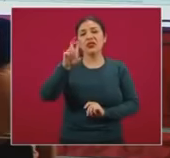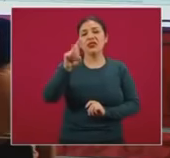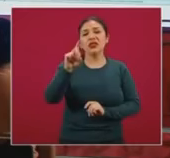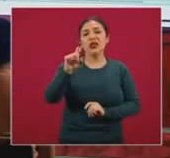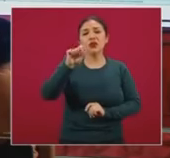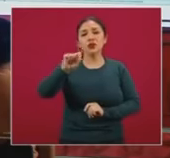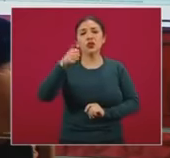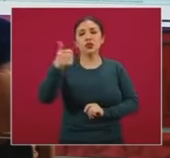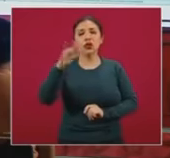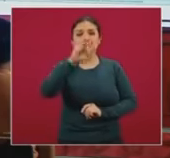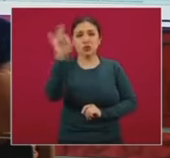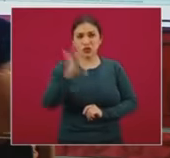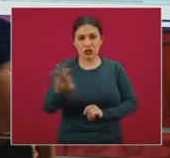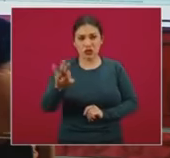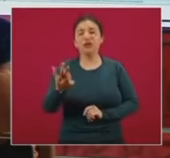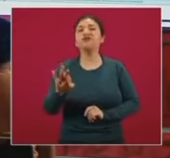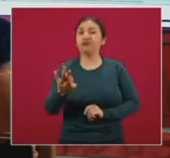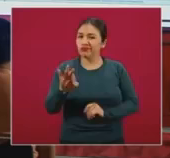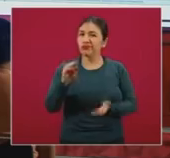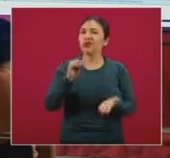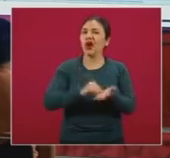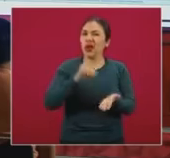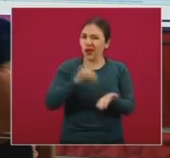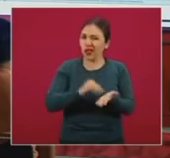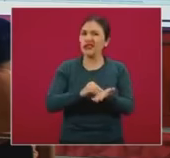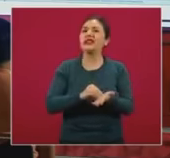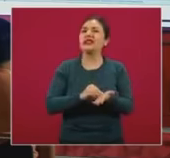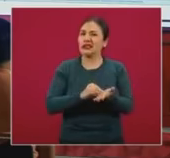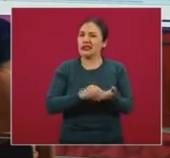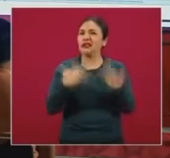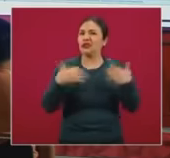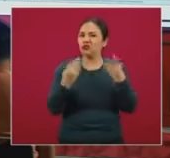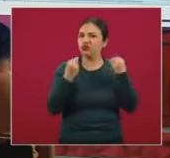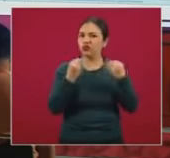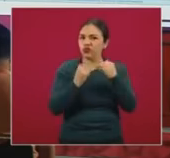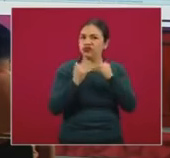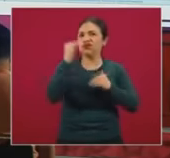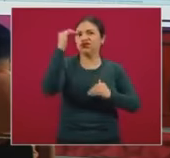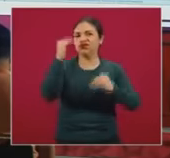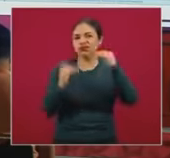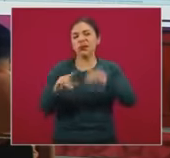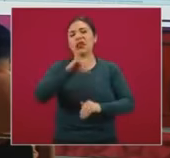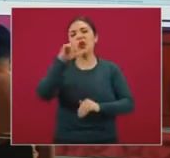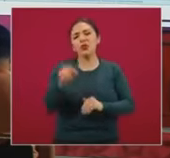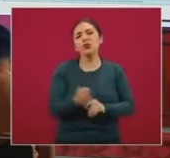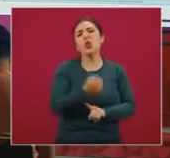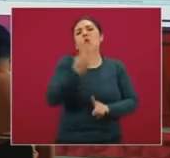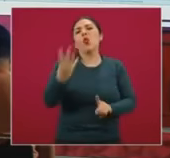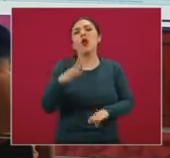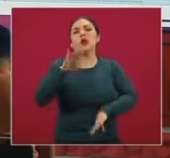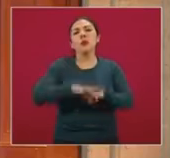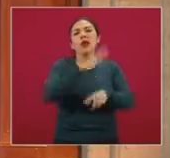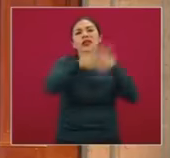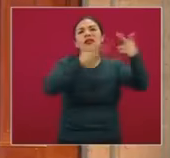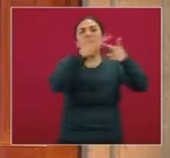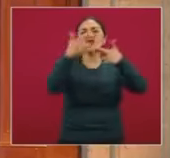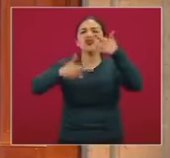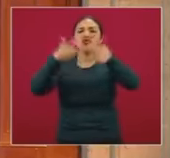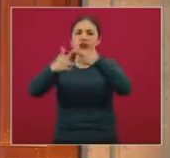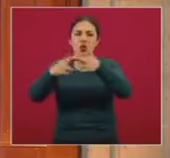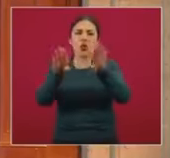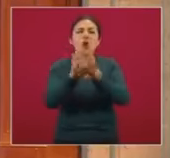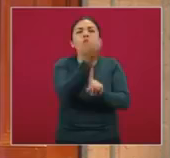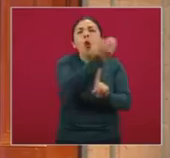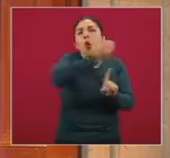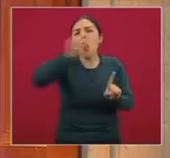.6%, todavía es una presentación importante, y luego vendrían las otras cuatro regiones que en orden